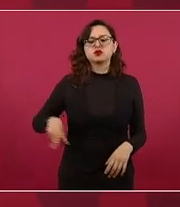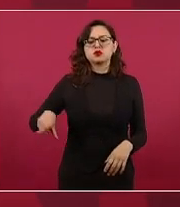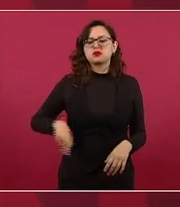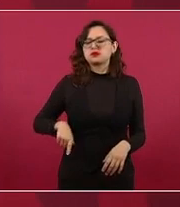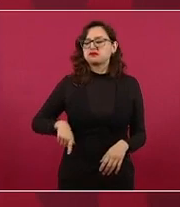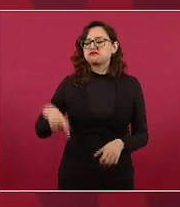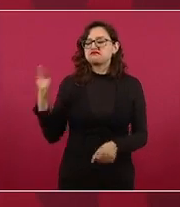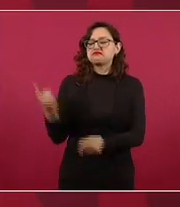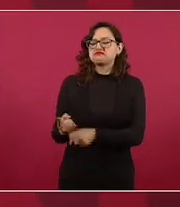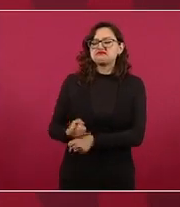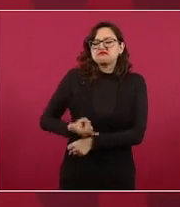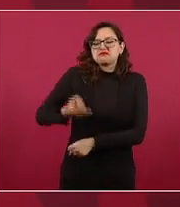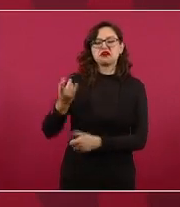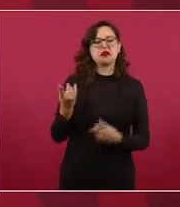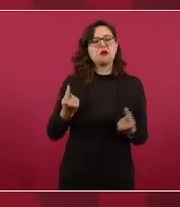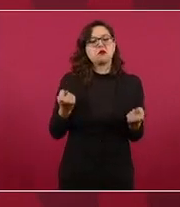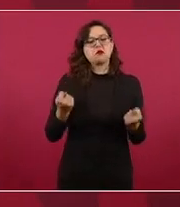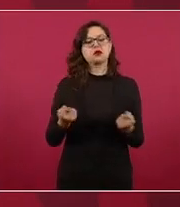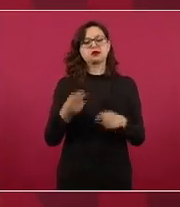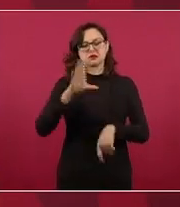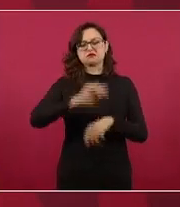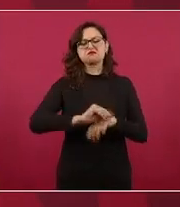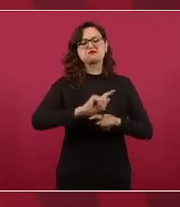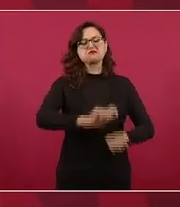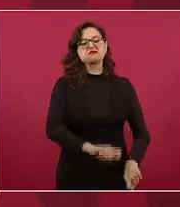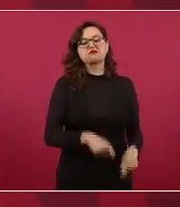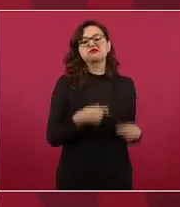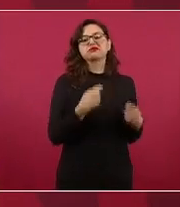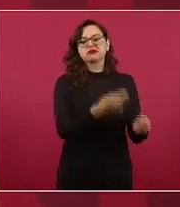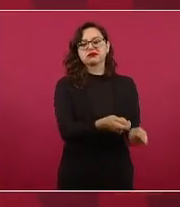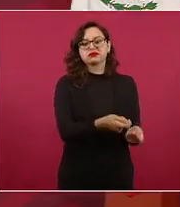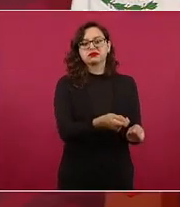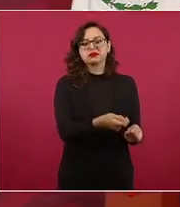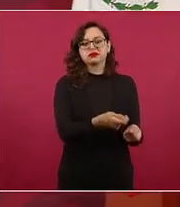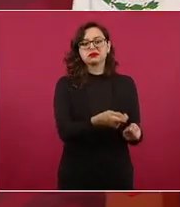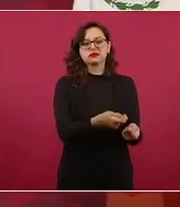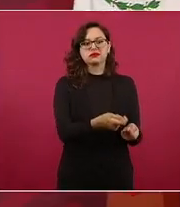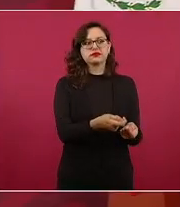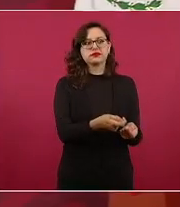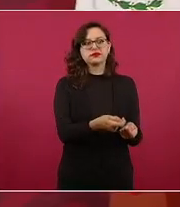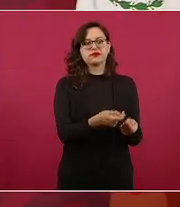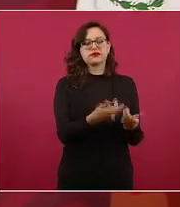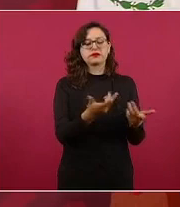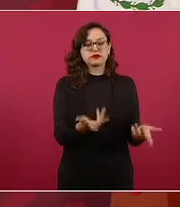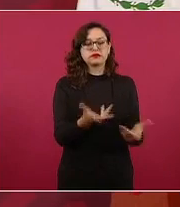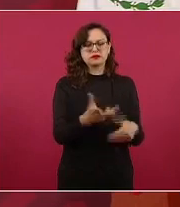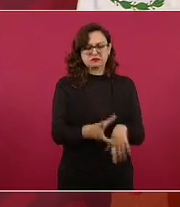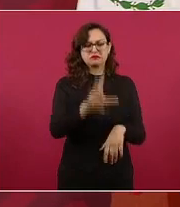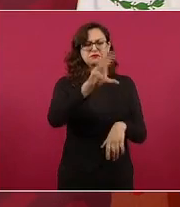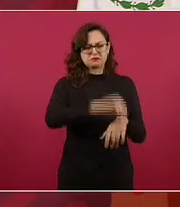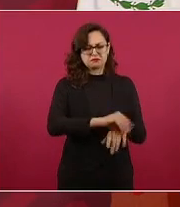irresponsable otorgaron concesiones hasta del agua